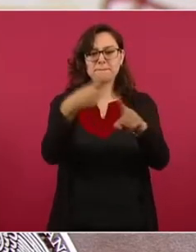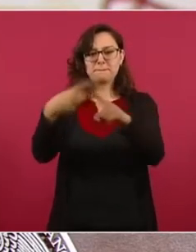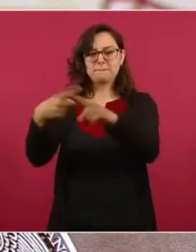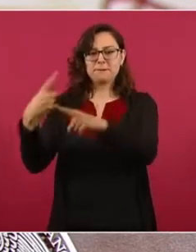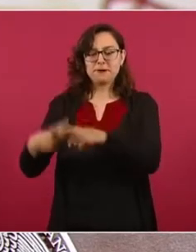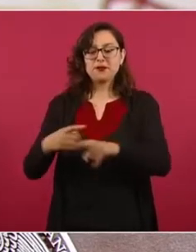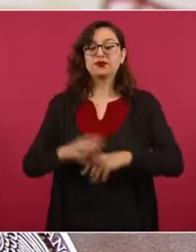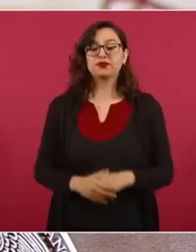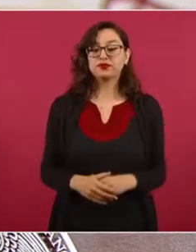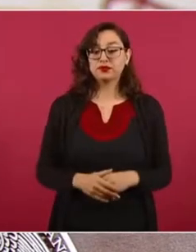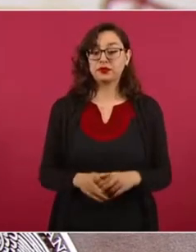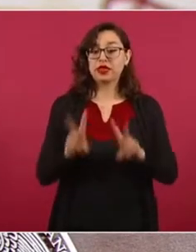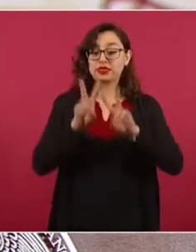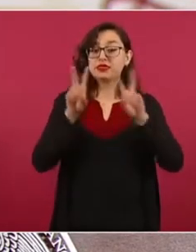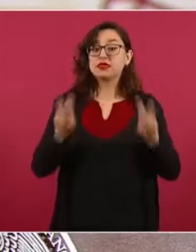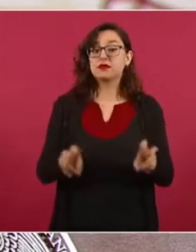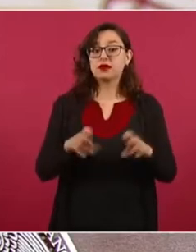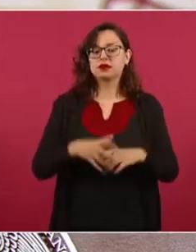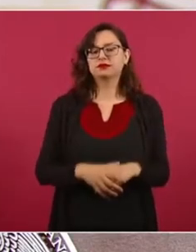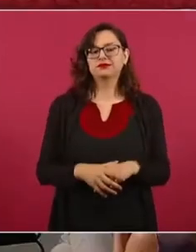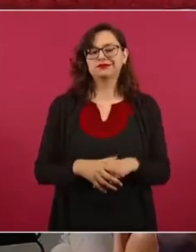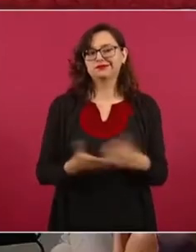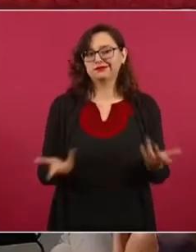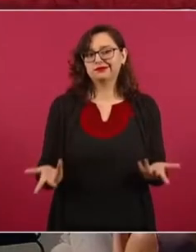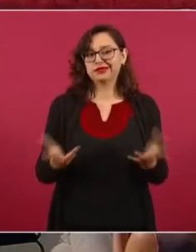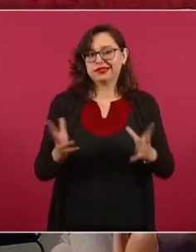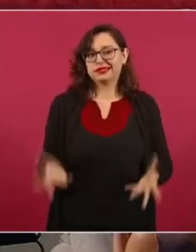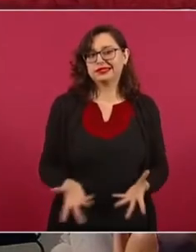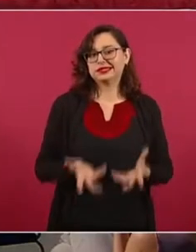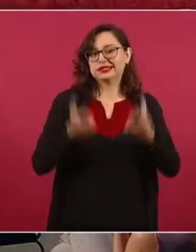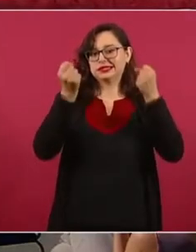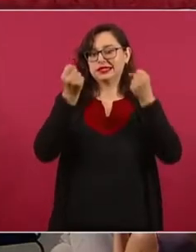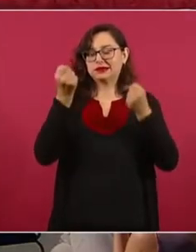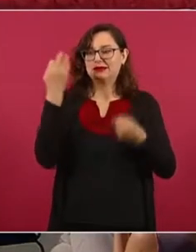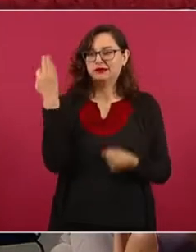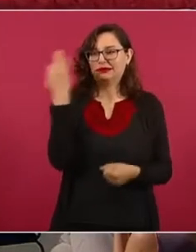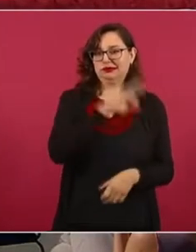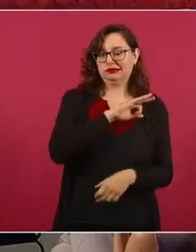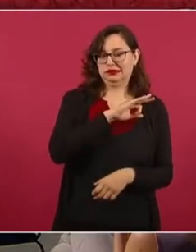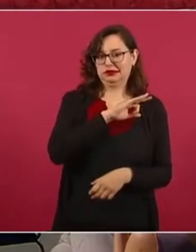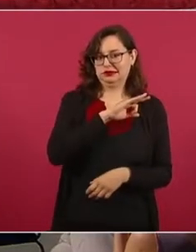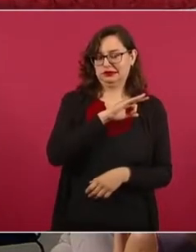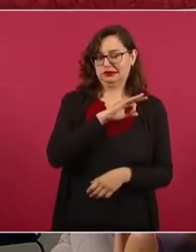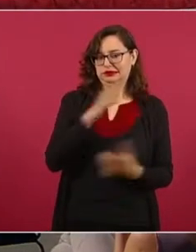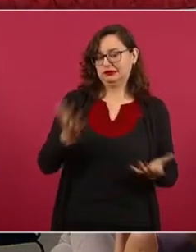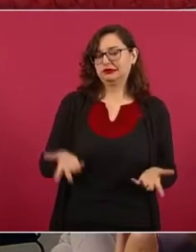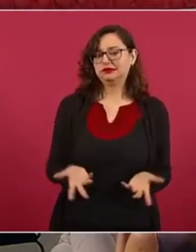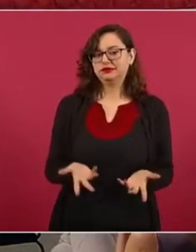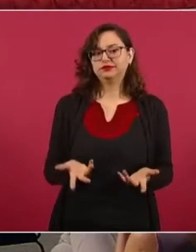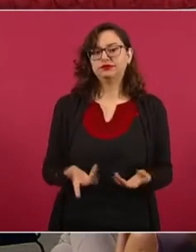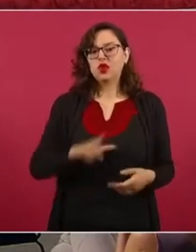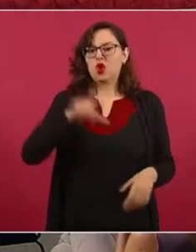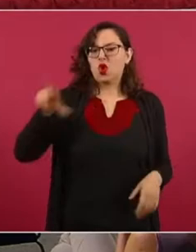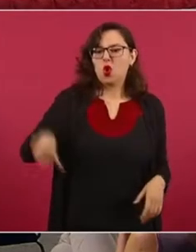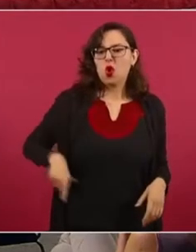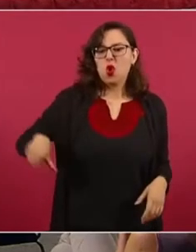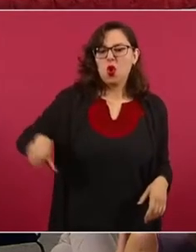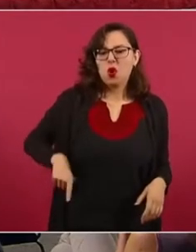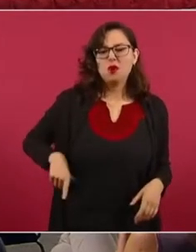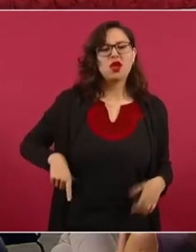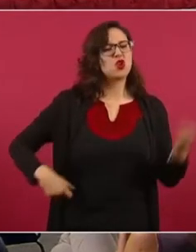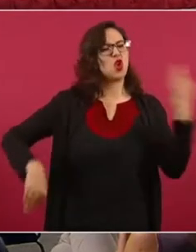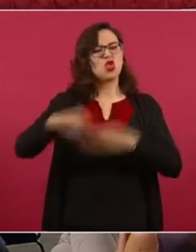Fake. Cuando la culpa de todo la tiene el gobierno, a pesar de que no se ha construido